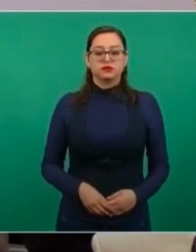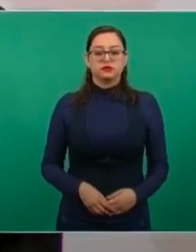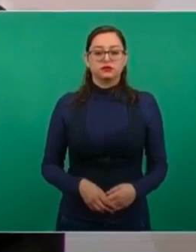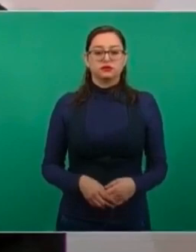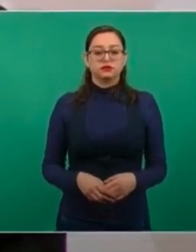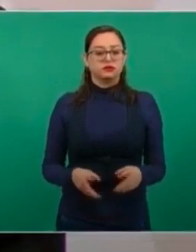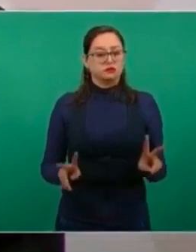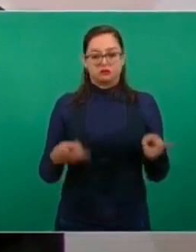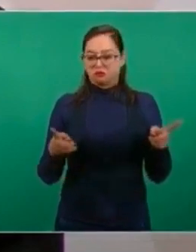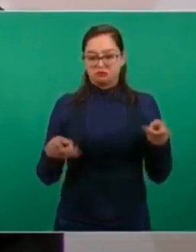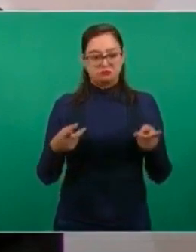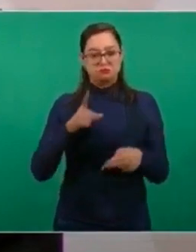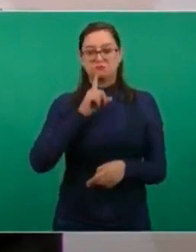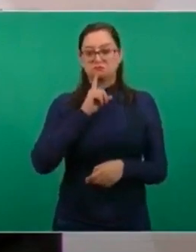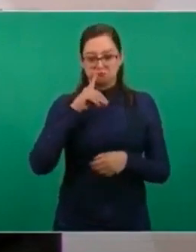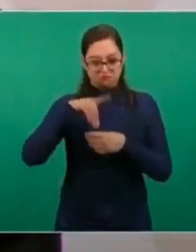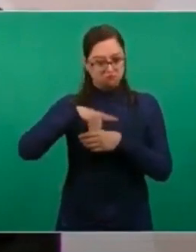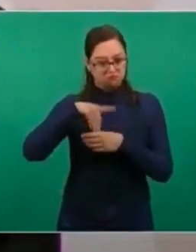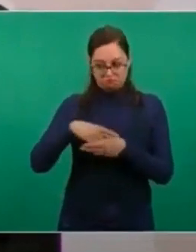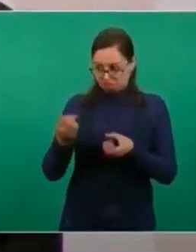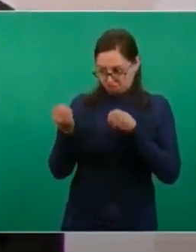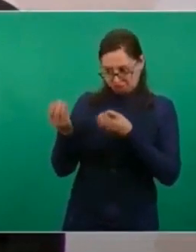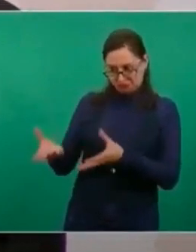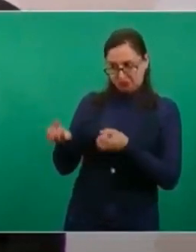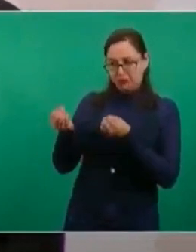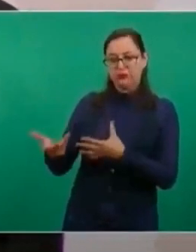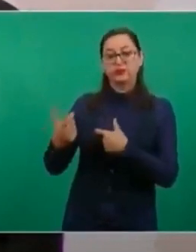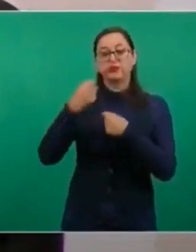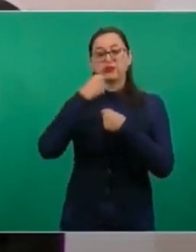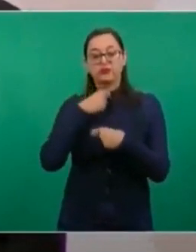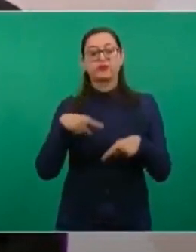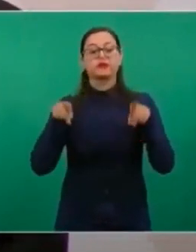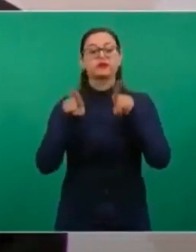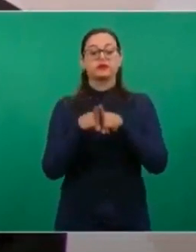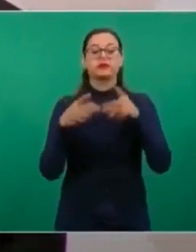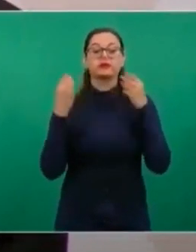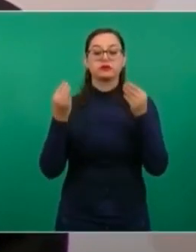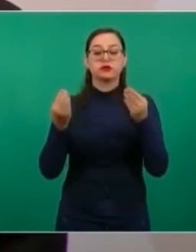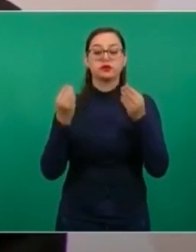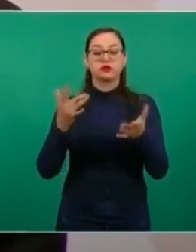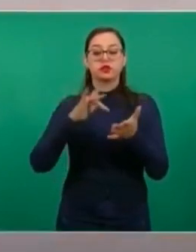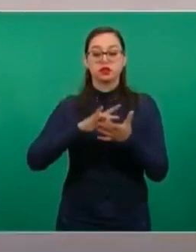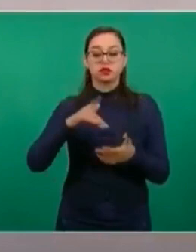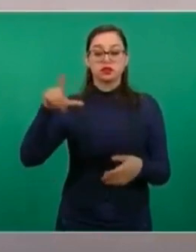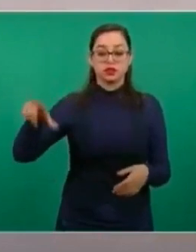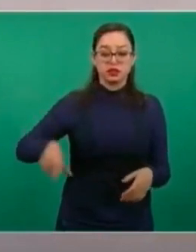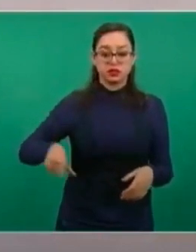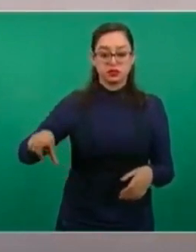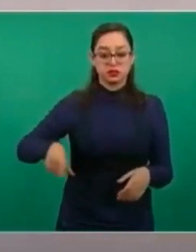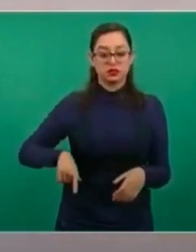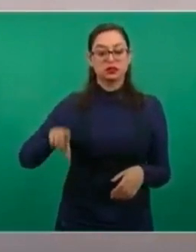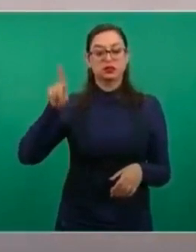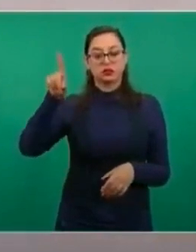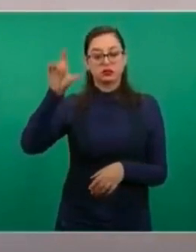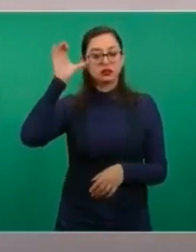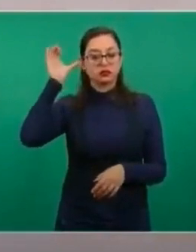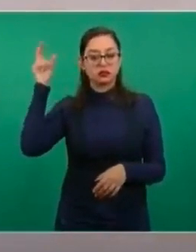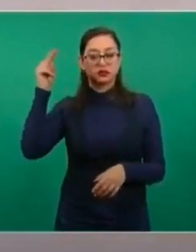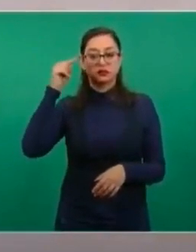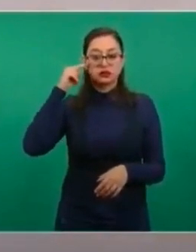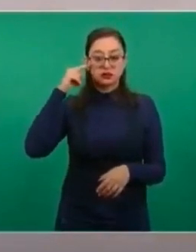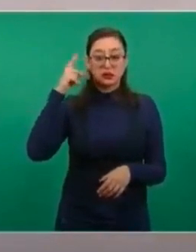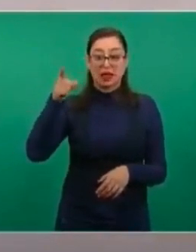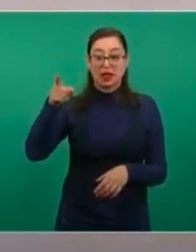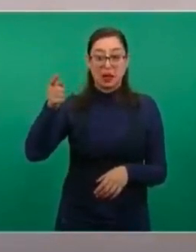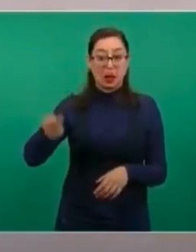vendidas, donadas. Lo mismo tenemos que agradecer al gobierno de China, fueron los